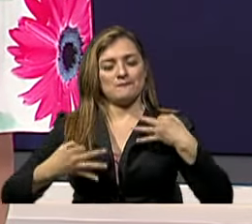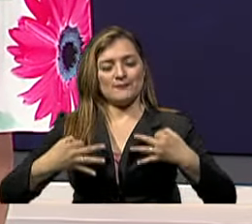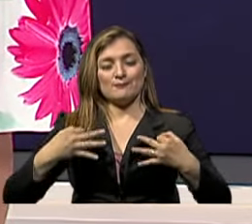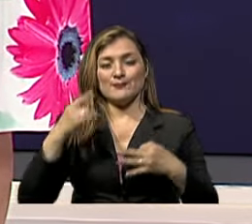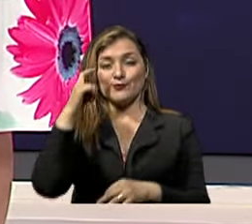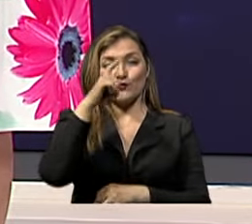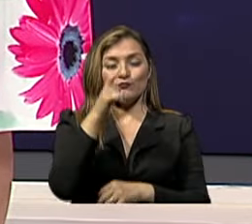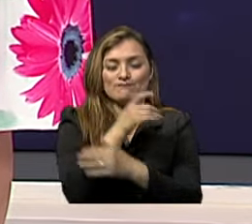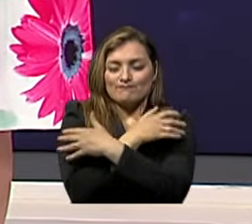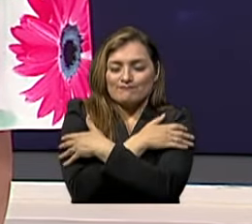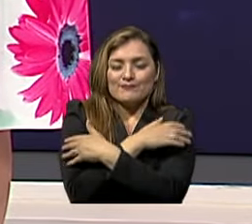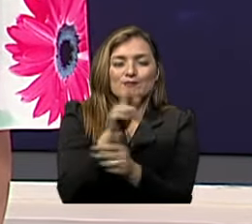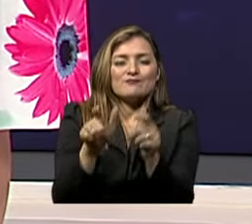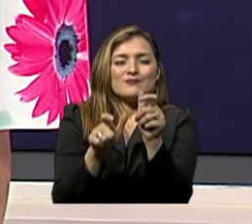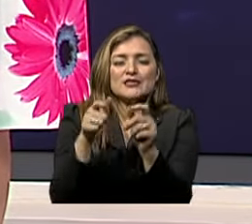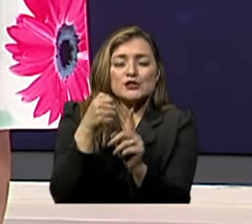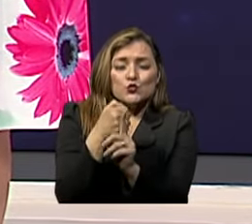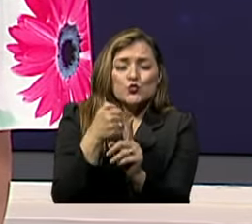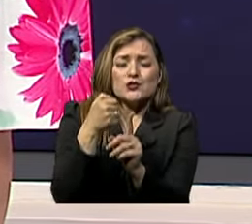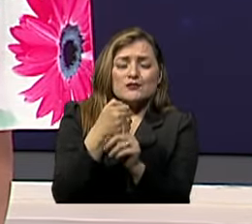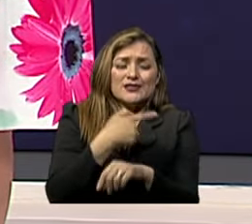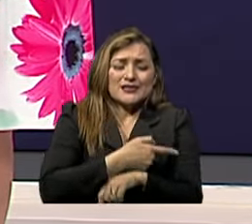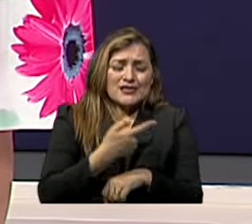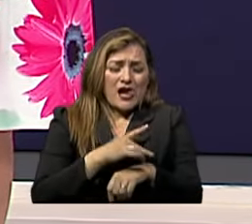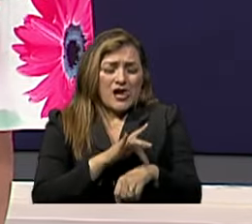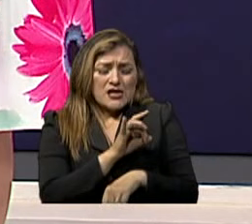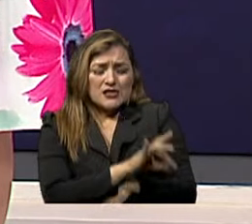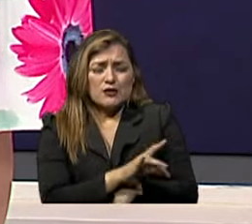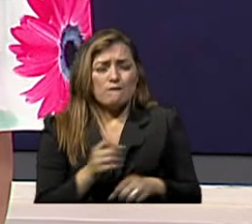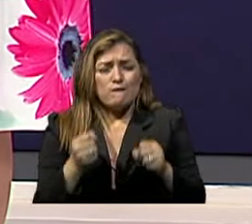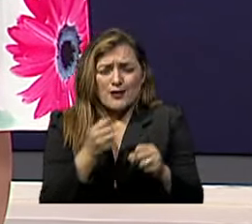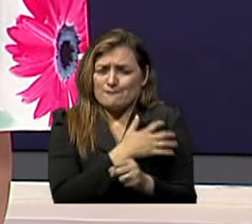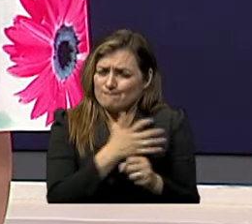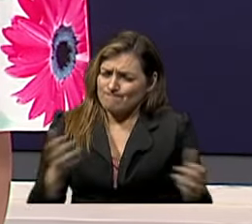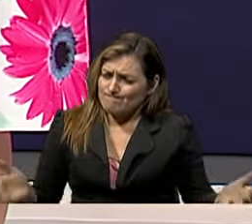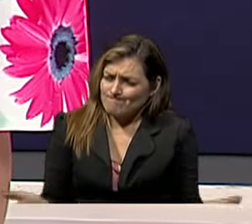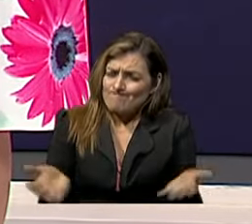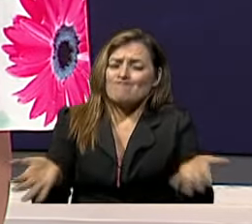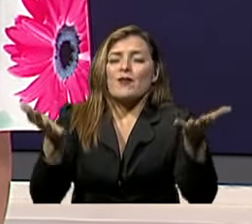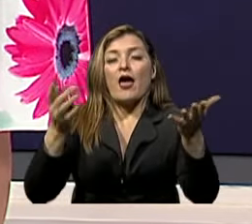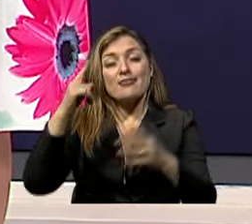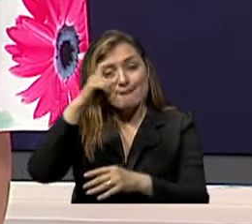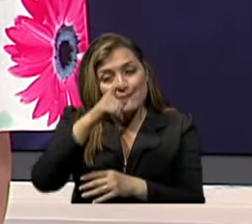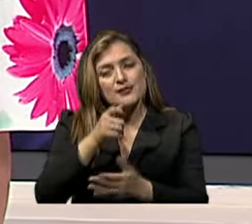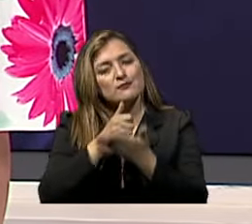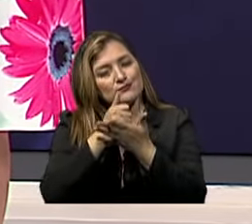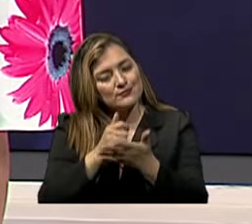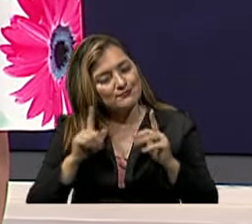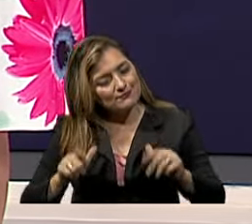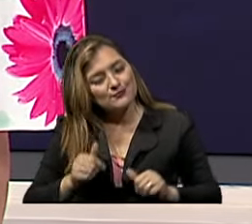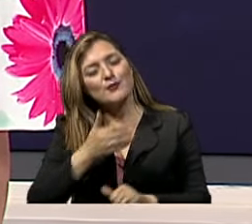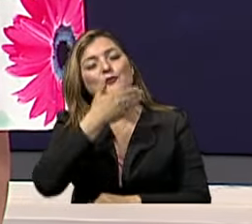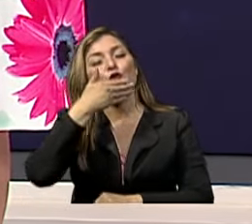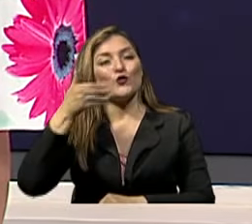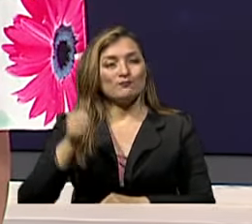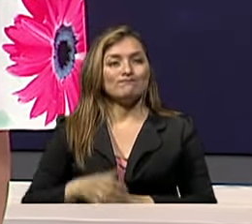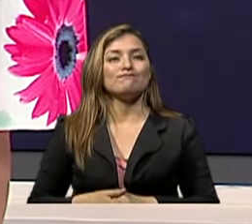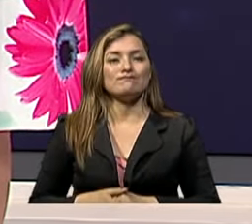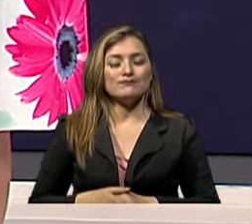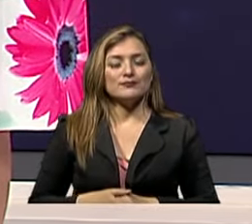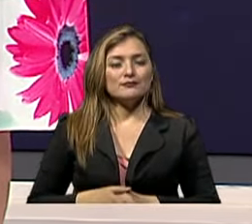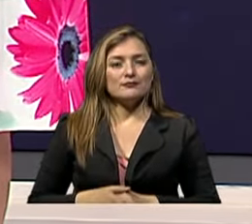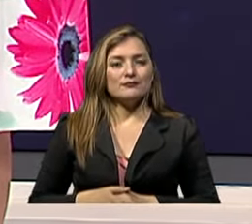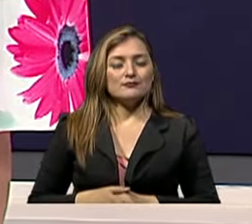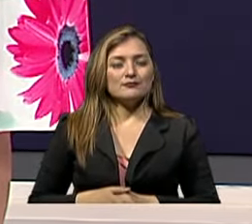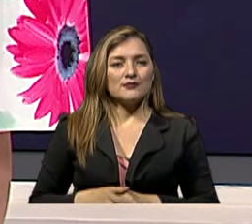mandamos Un fuerte abrazo A esas personas Que están luchando Por dejar Tengan fuerza Porque sabemos Que es muy difícil Pero los beneficios Son mayores Y no recaigamos